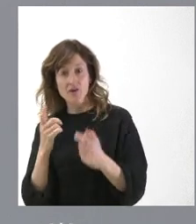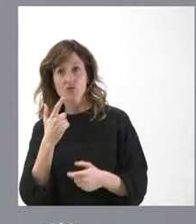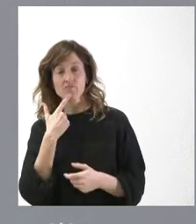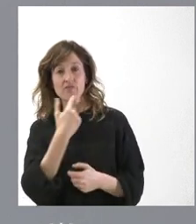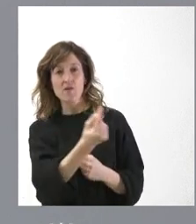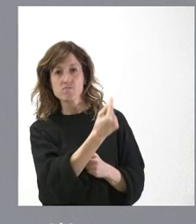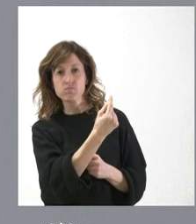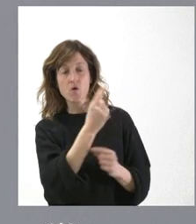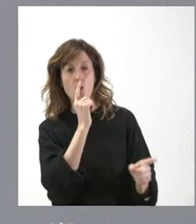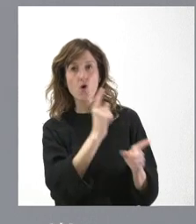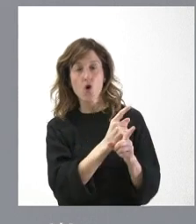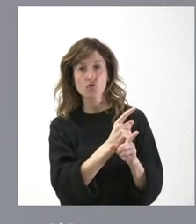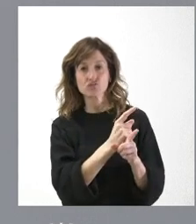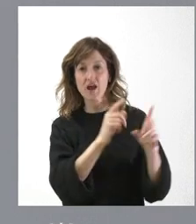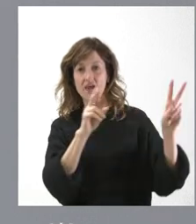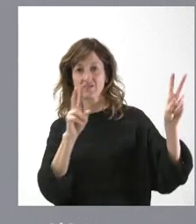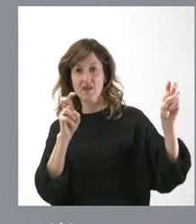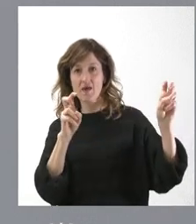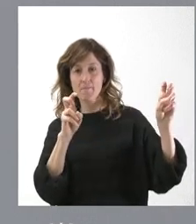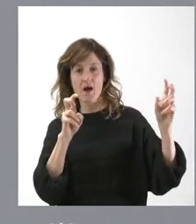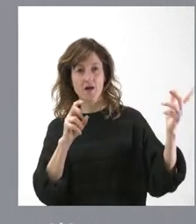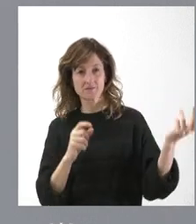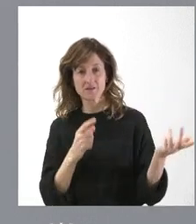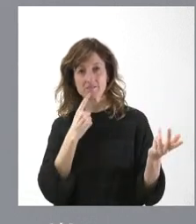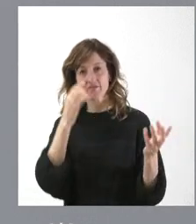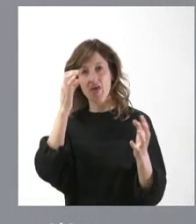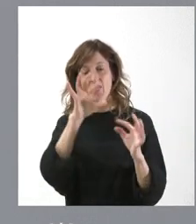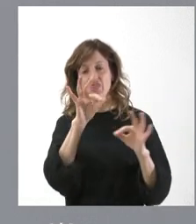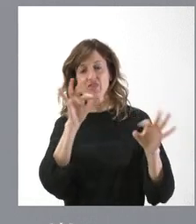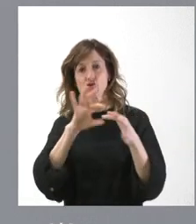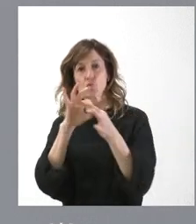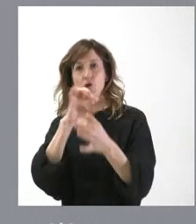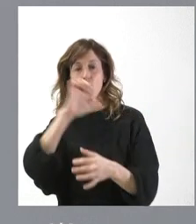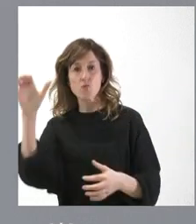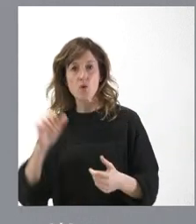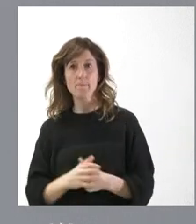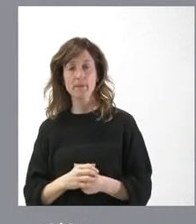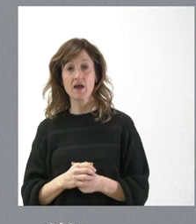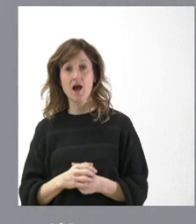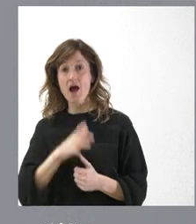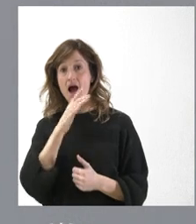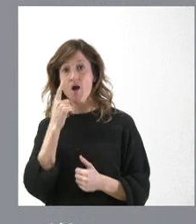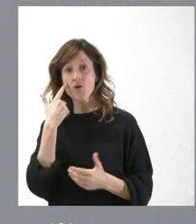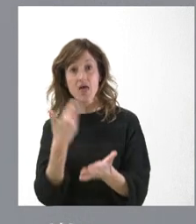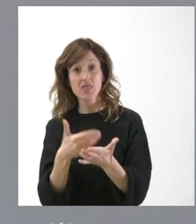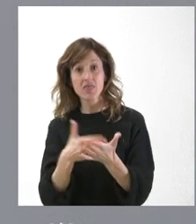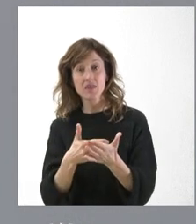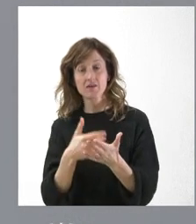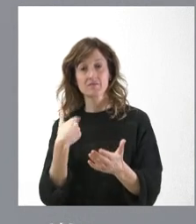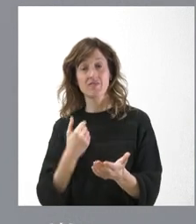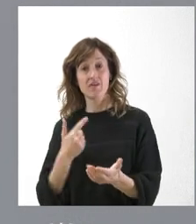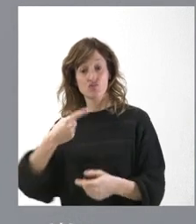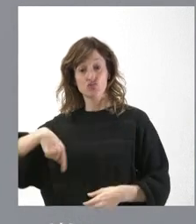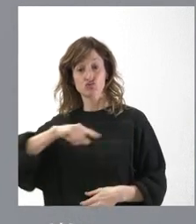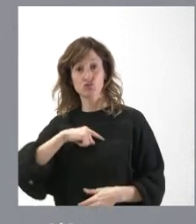yendo en contra de algunas cuestiones que eran decisiones de la Unión Europea. Y habrán visto también que nosotros hemos planteado,